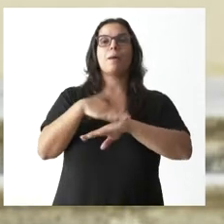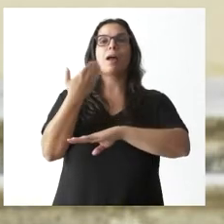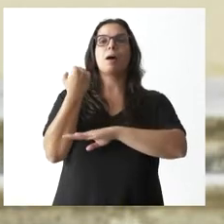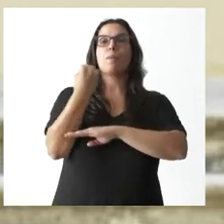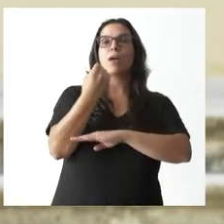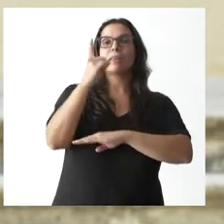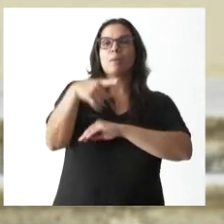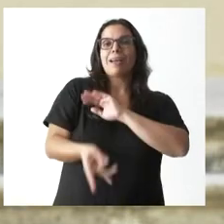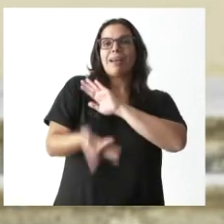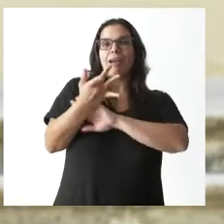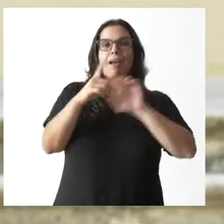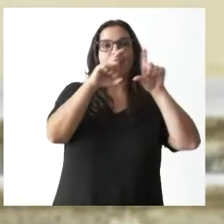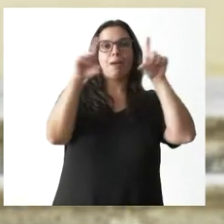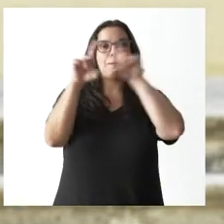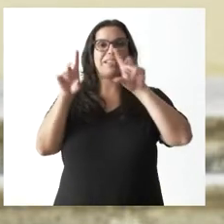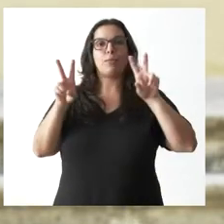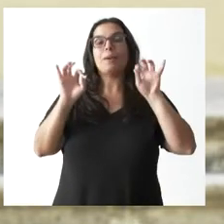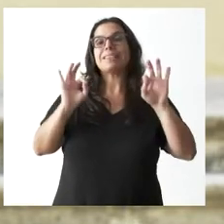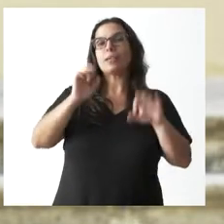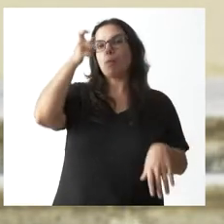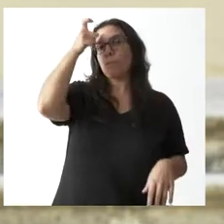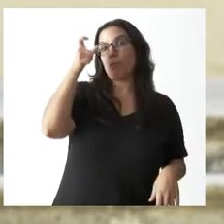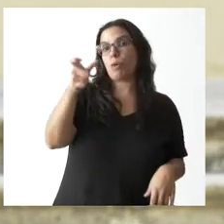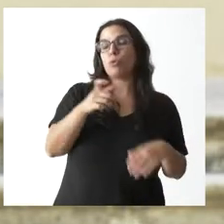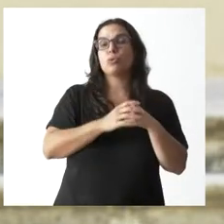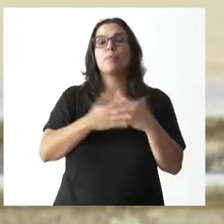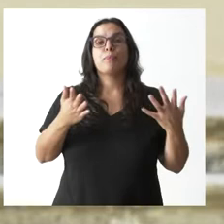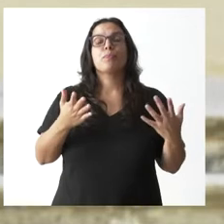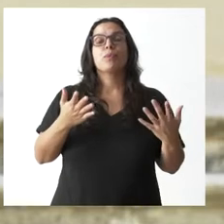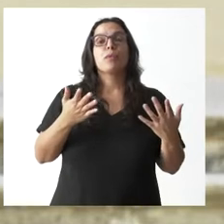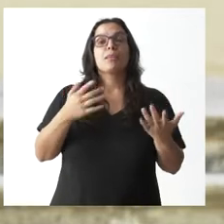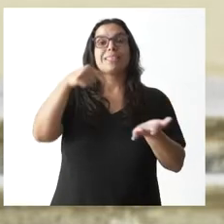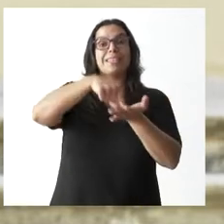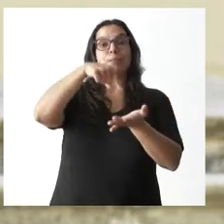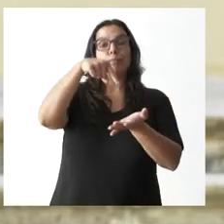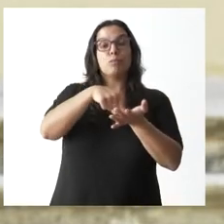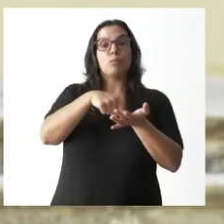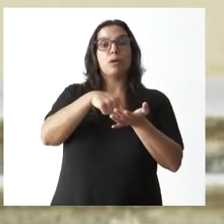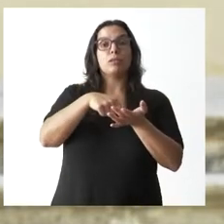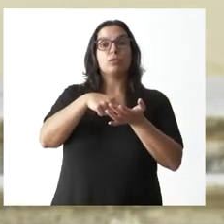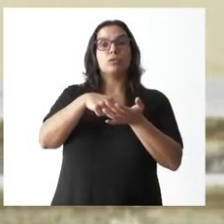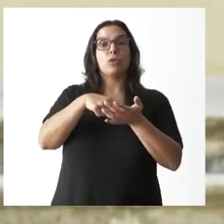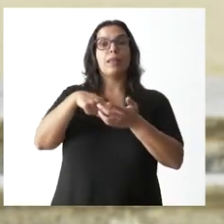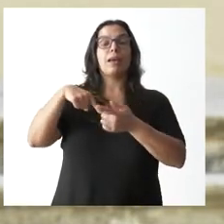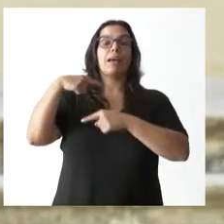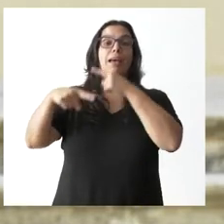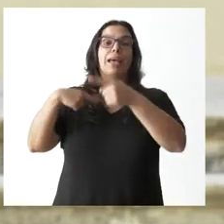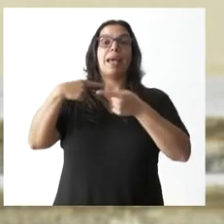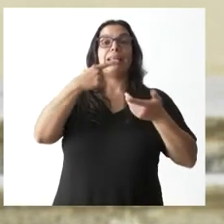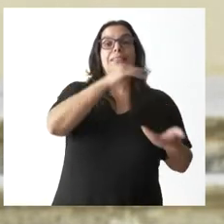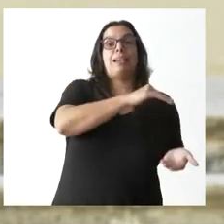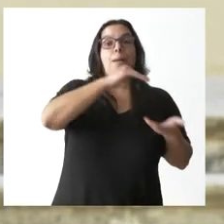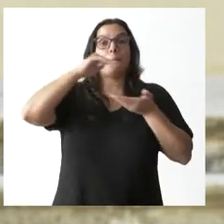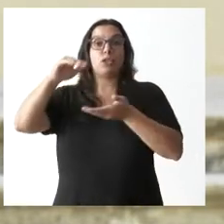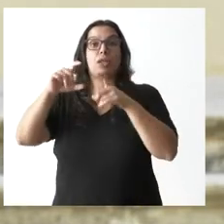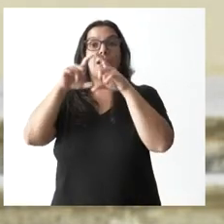al emprendimiento en el medio rural. Y vamos a reducir el impuesto de transmisiones a las empresas que